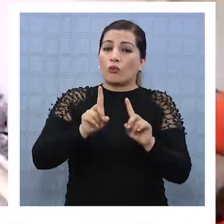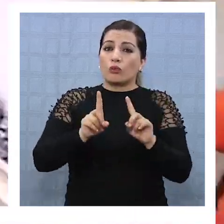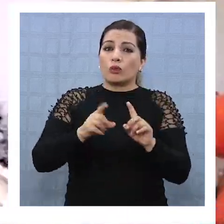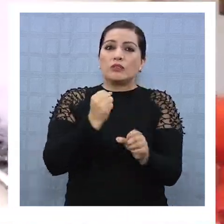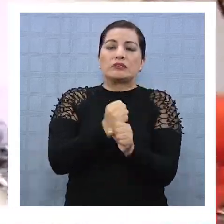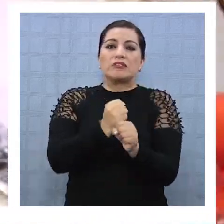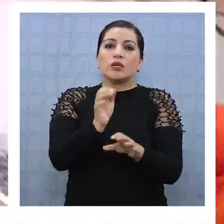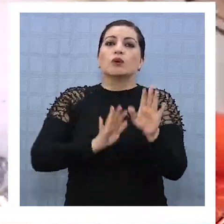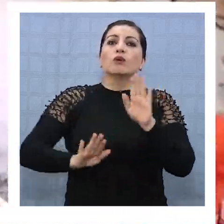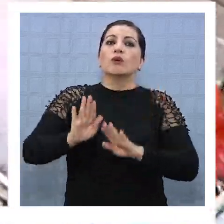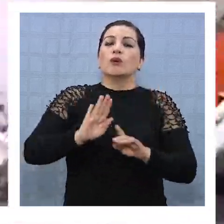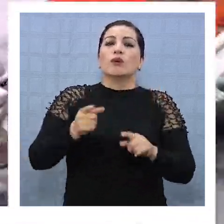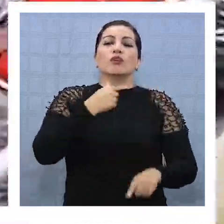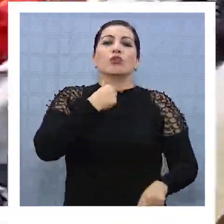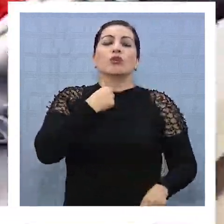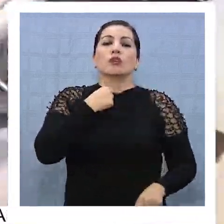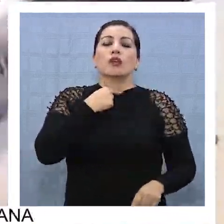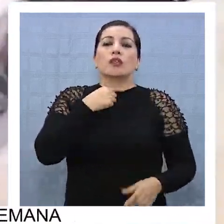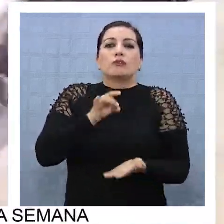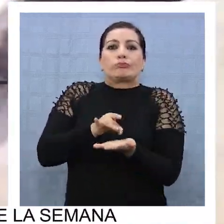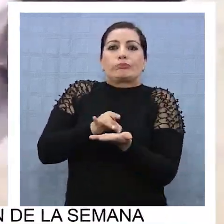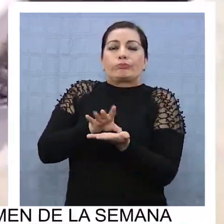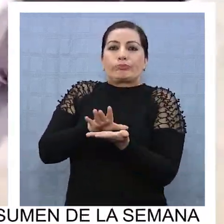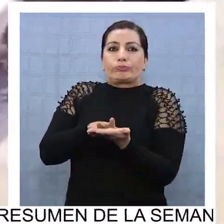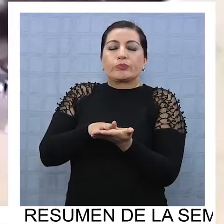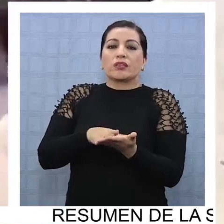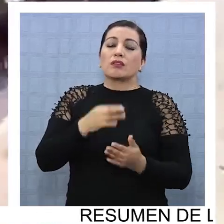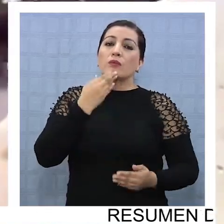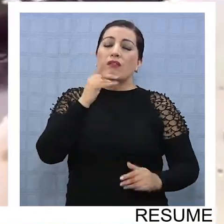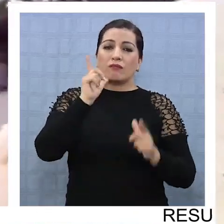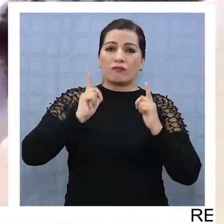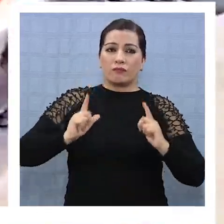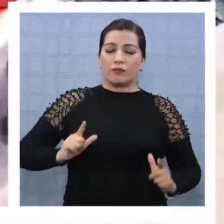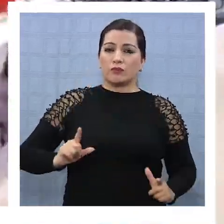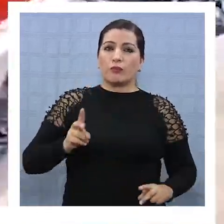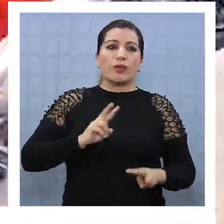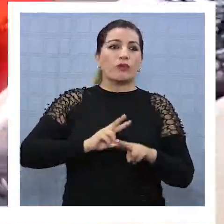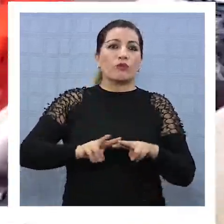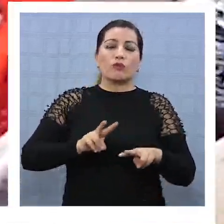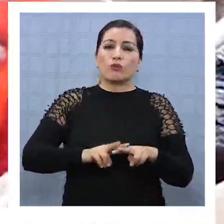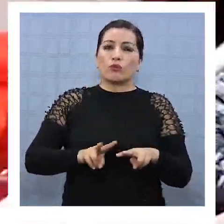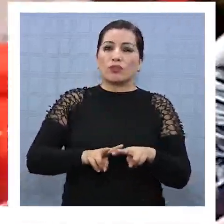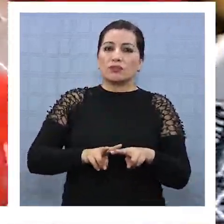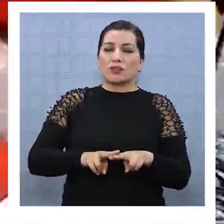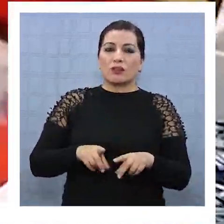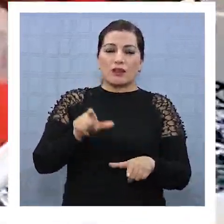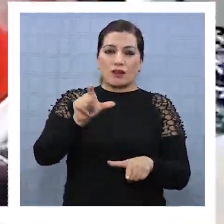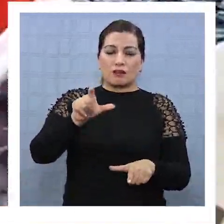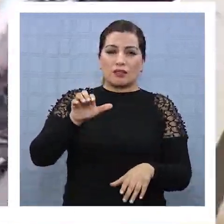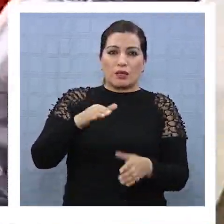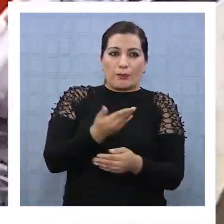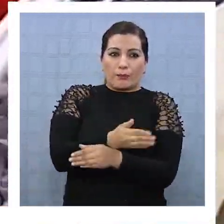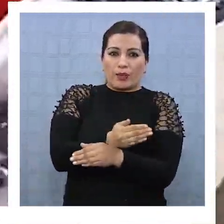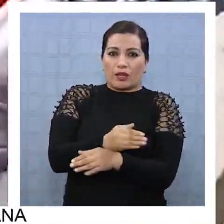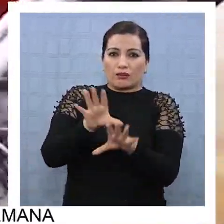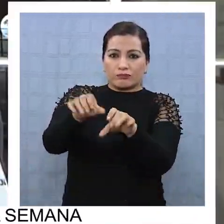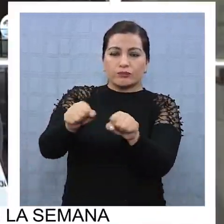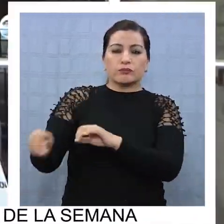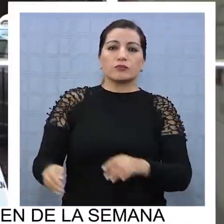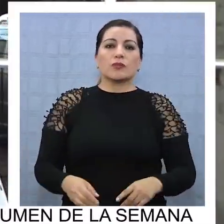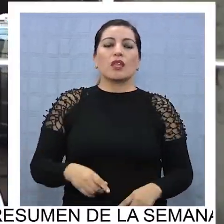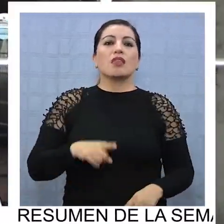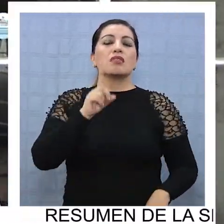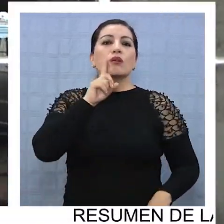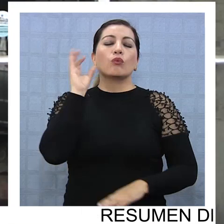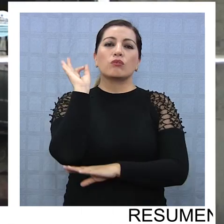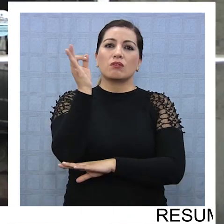de protección laboral para evitar despidos como son las vacaciones y compensaciones, para no embarcarse en faenas de captura. Tuvimos una reunión con